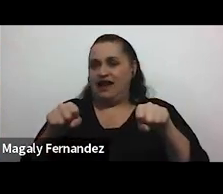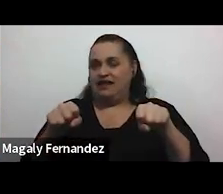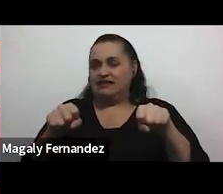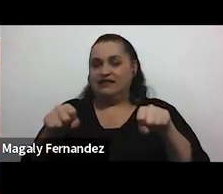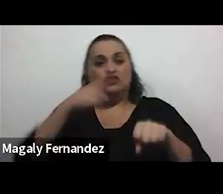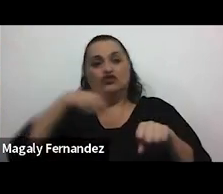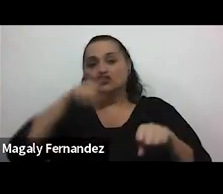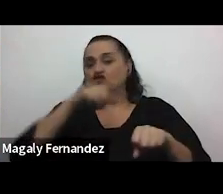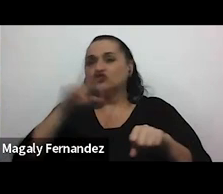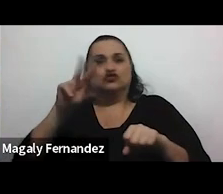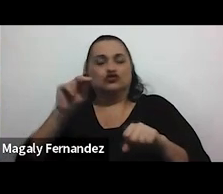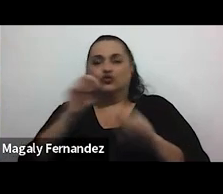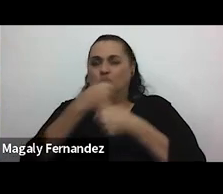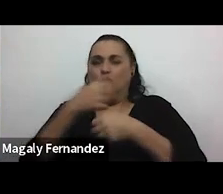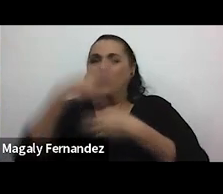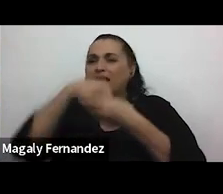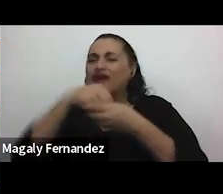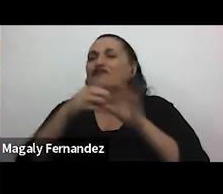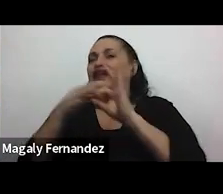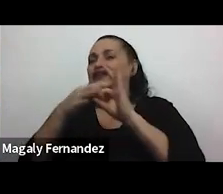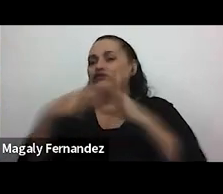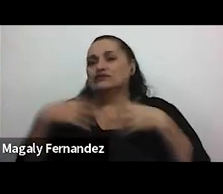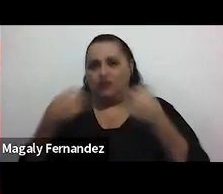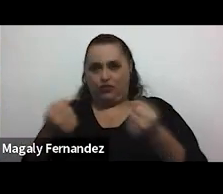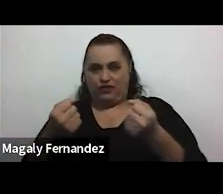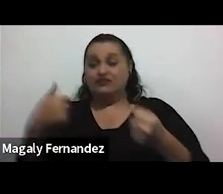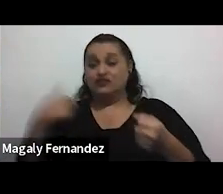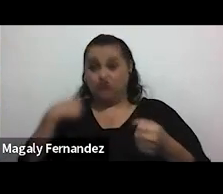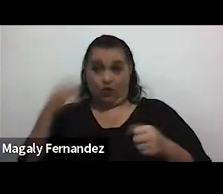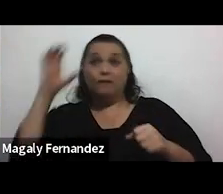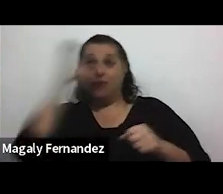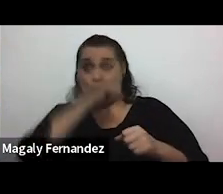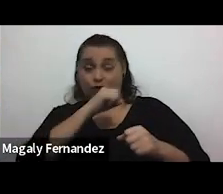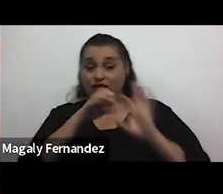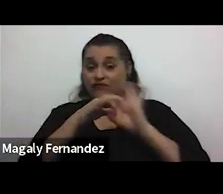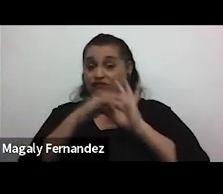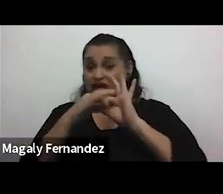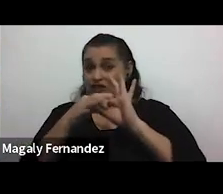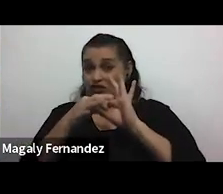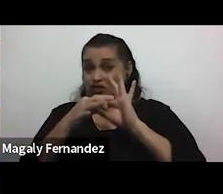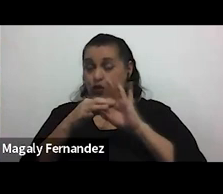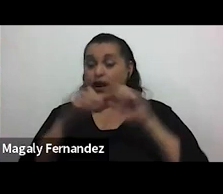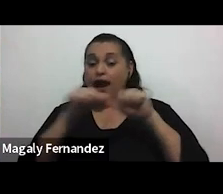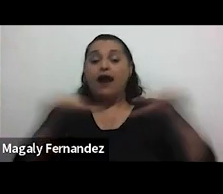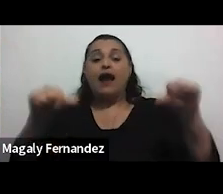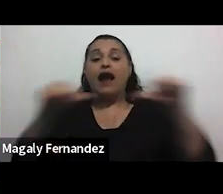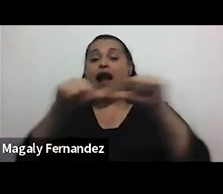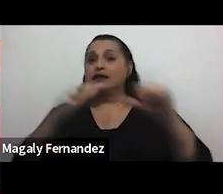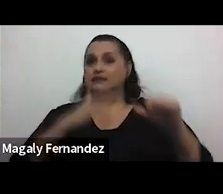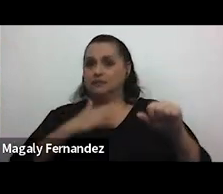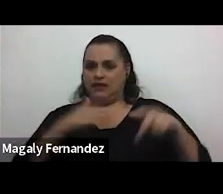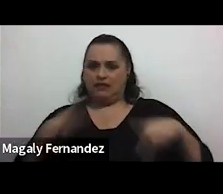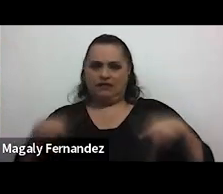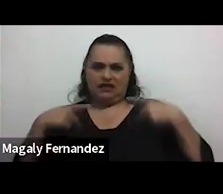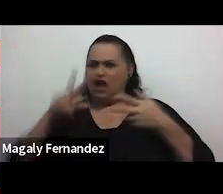que no sea saludable por otro lado reconozco que la relación es una de las áreas de mi vida no es mi vida